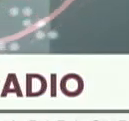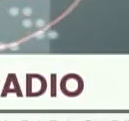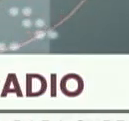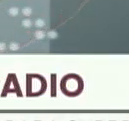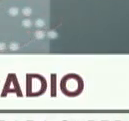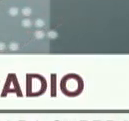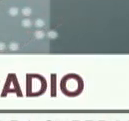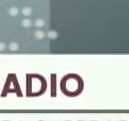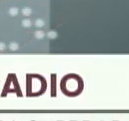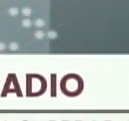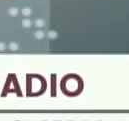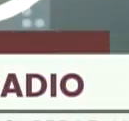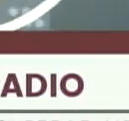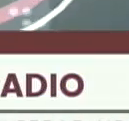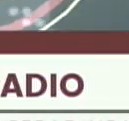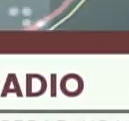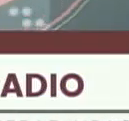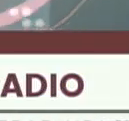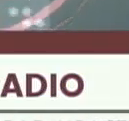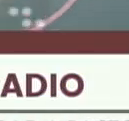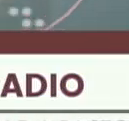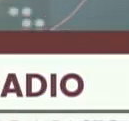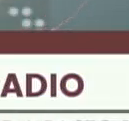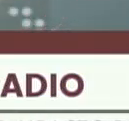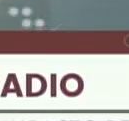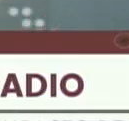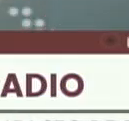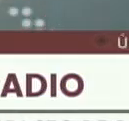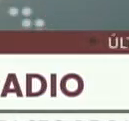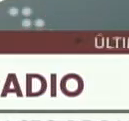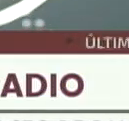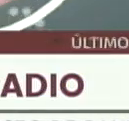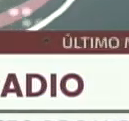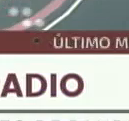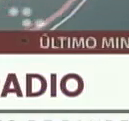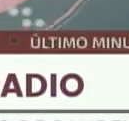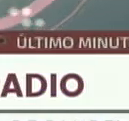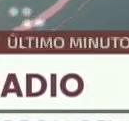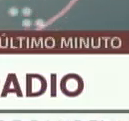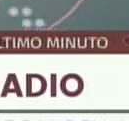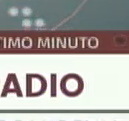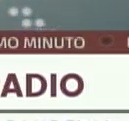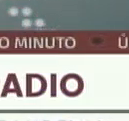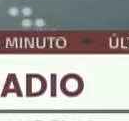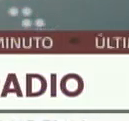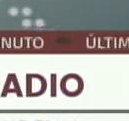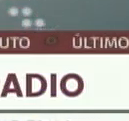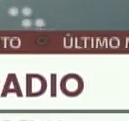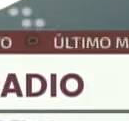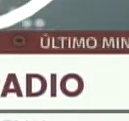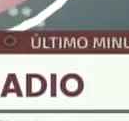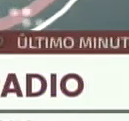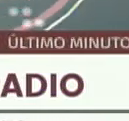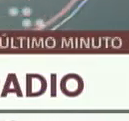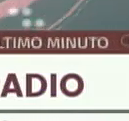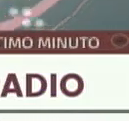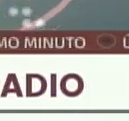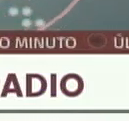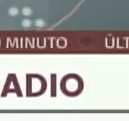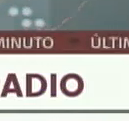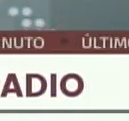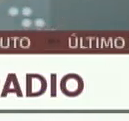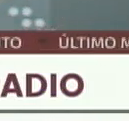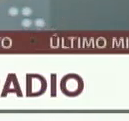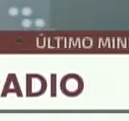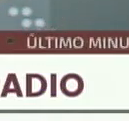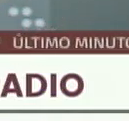despistaje con pruebas rápidas, con PCR en caso de que haya algún tipo de duda. Y eso nos permite mostrar unos números que al